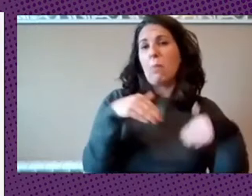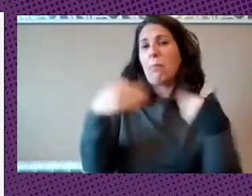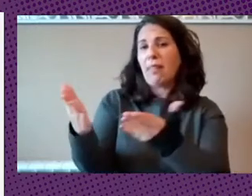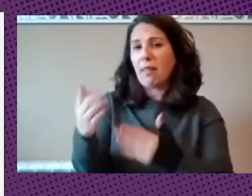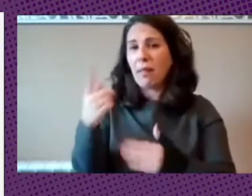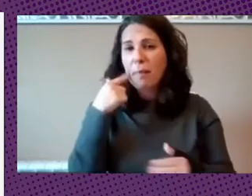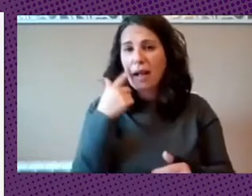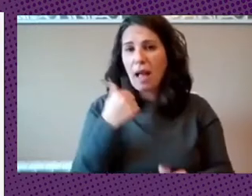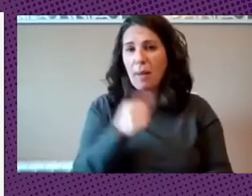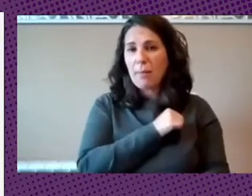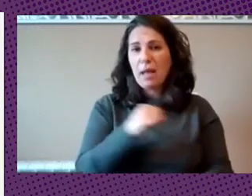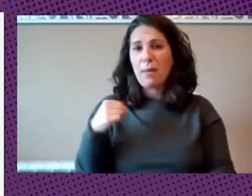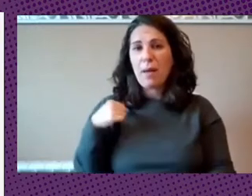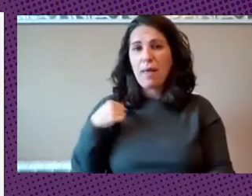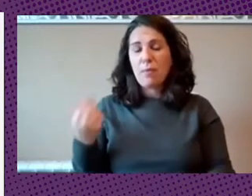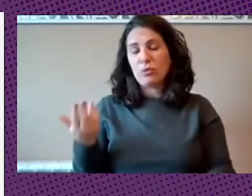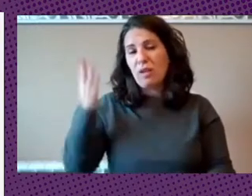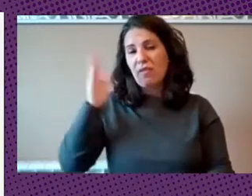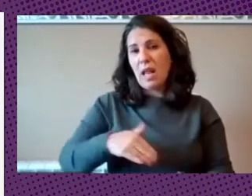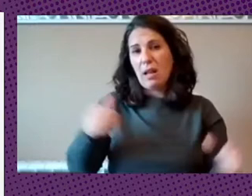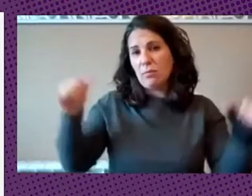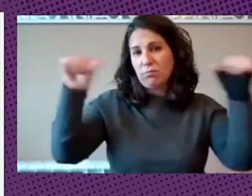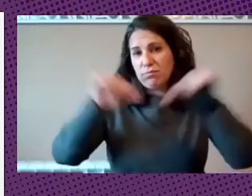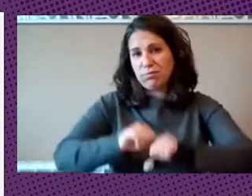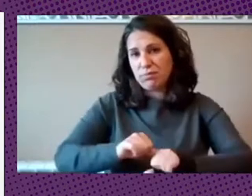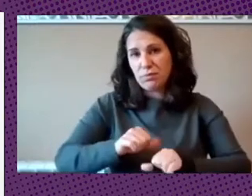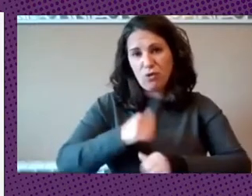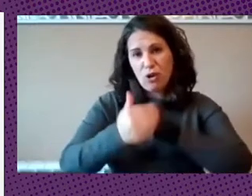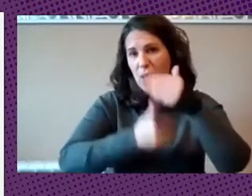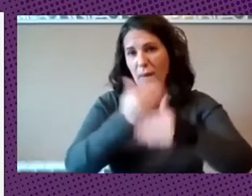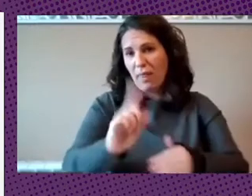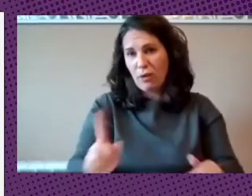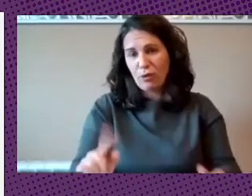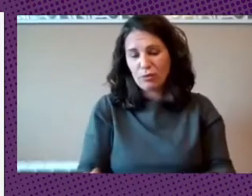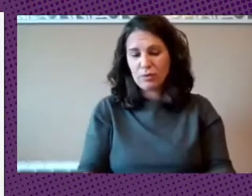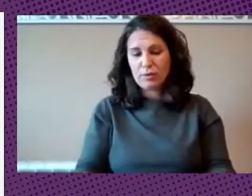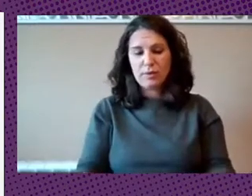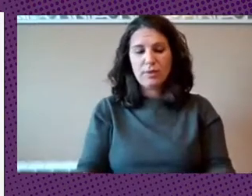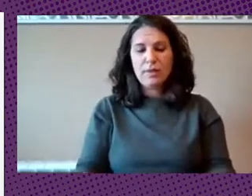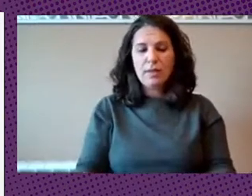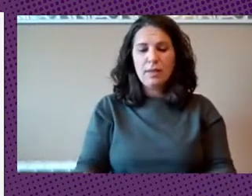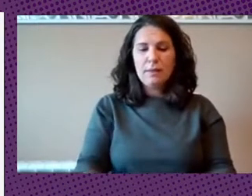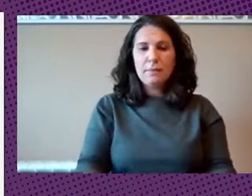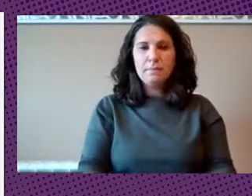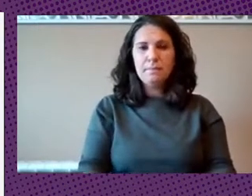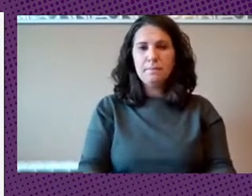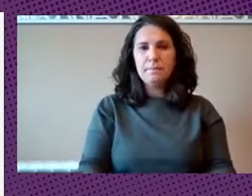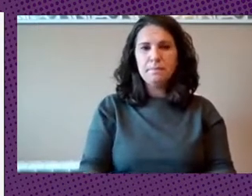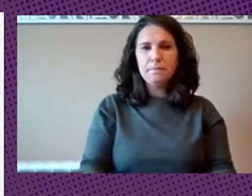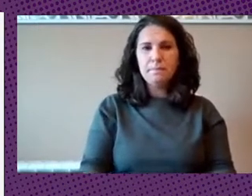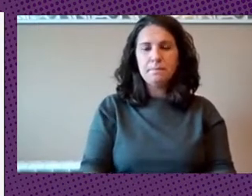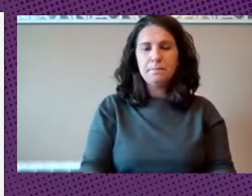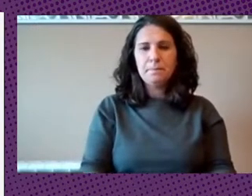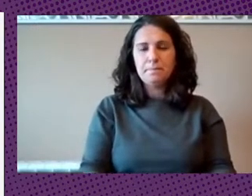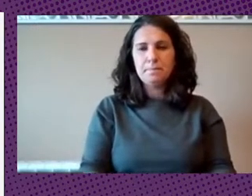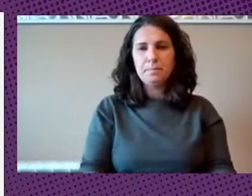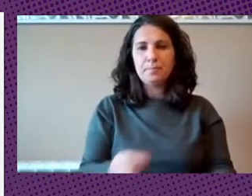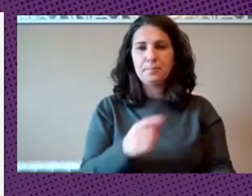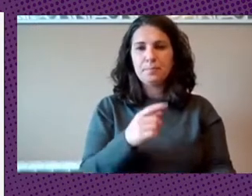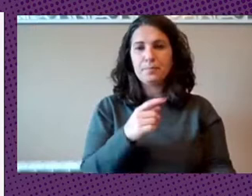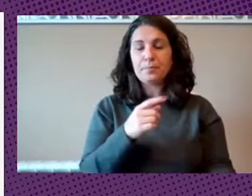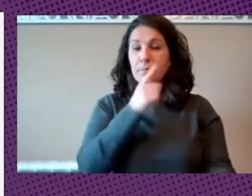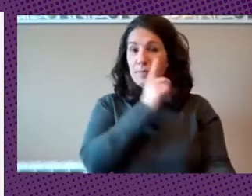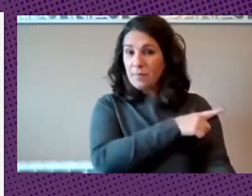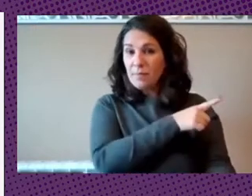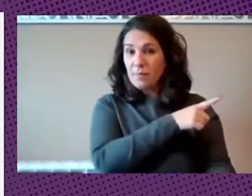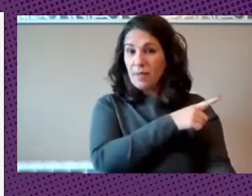pues finalmente murió y no se avanzó este es un ejemplo de lo que se puede hacer para